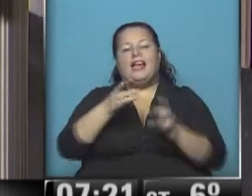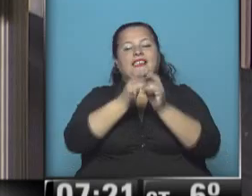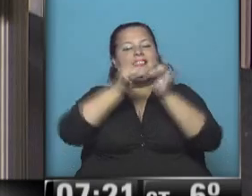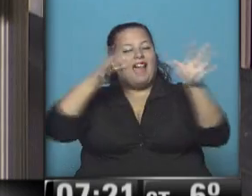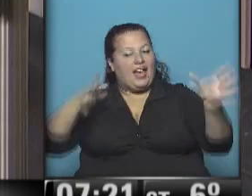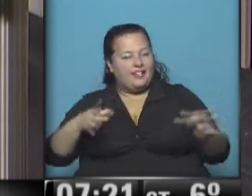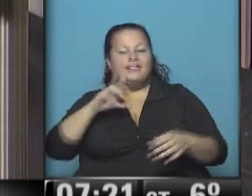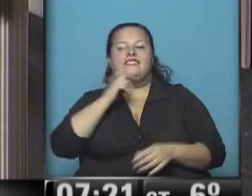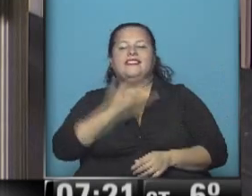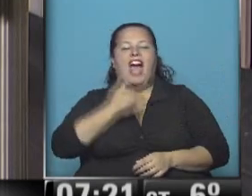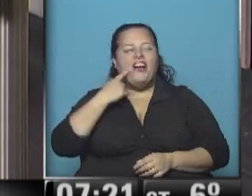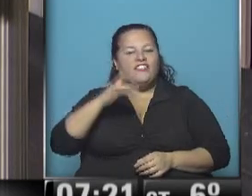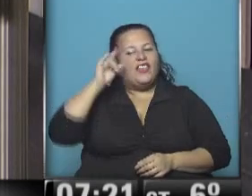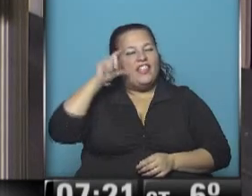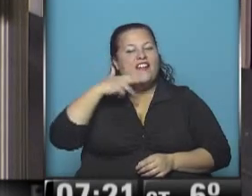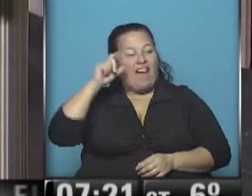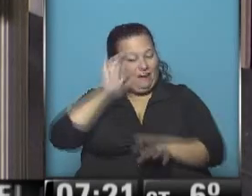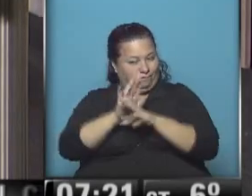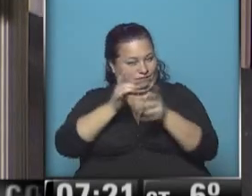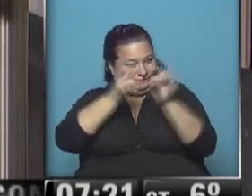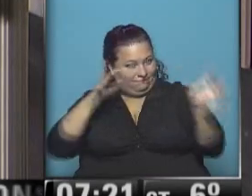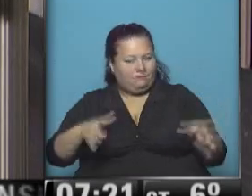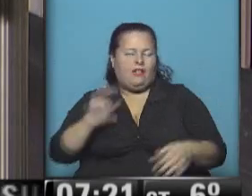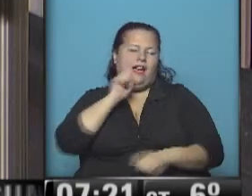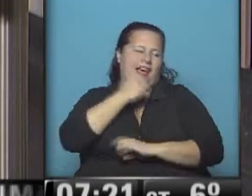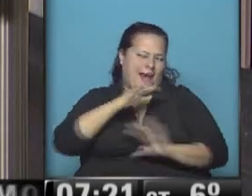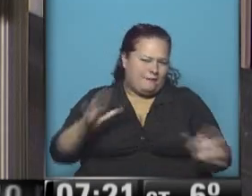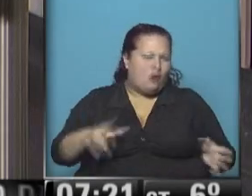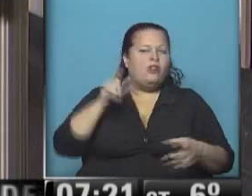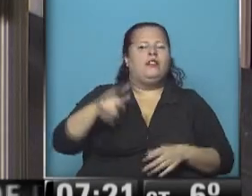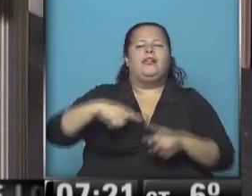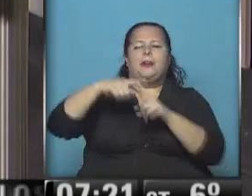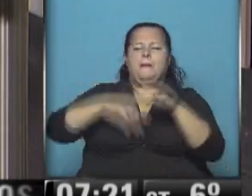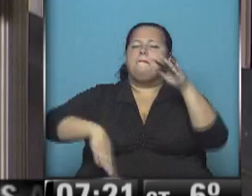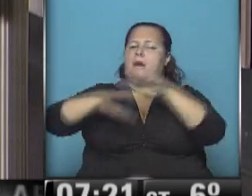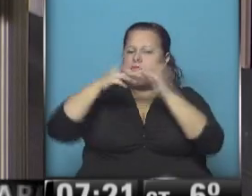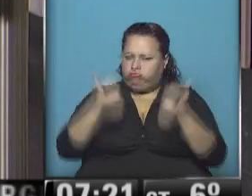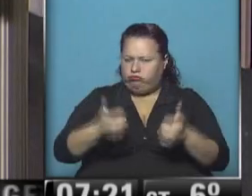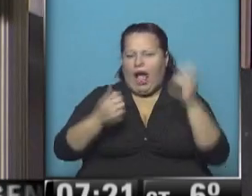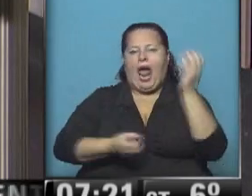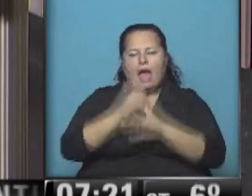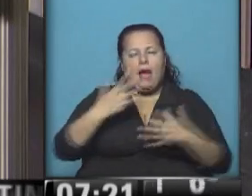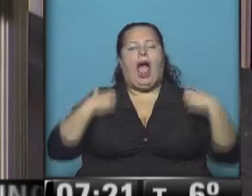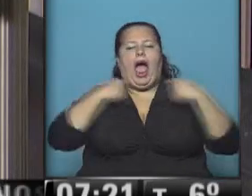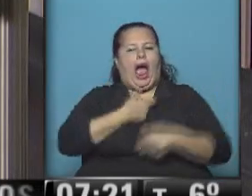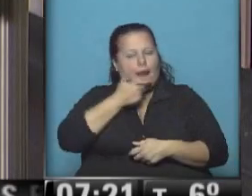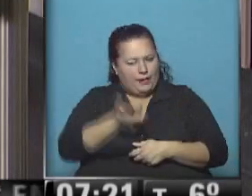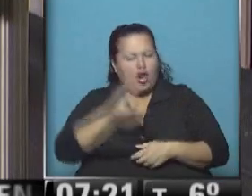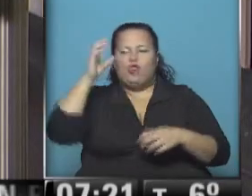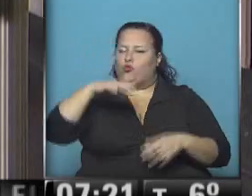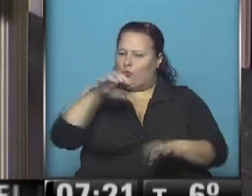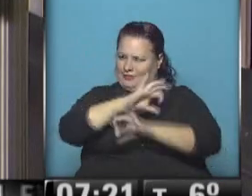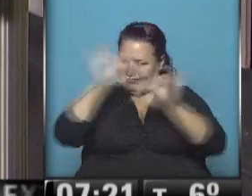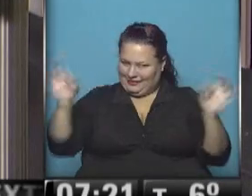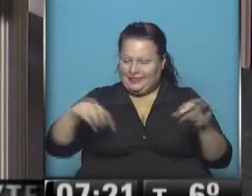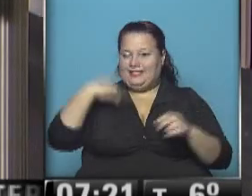del Valle. Qué preciosura, además. Queridos amigos, bien las temperaturas máximas durante la mañana, a los abrigos, no hay lluvia